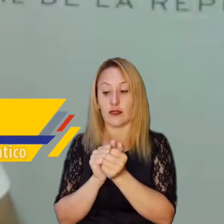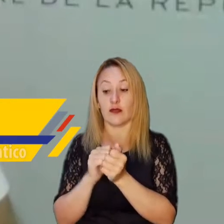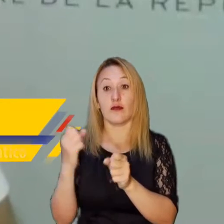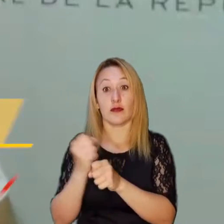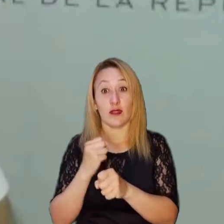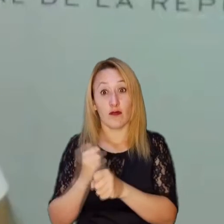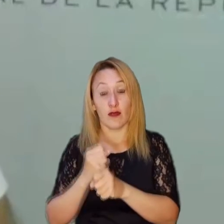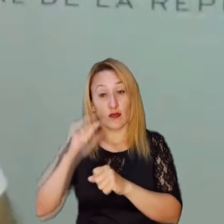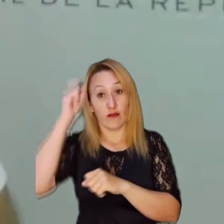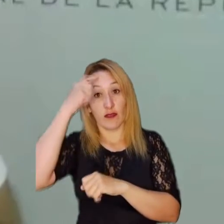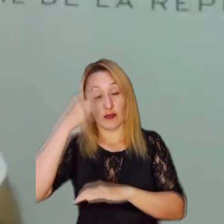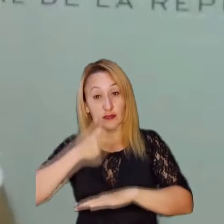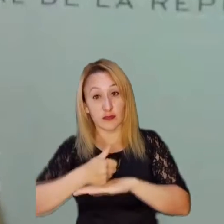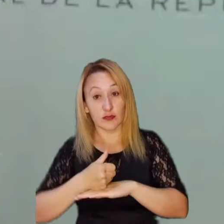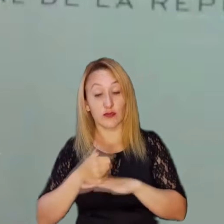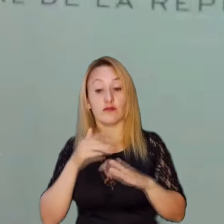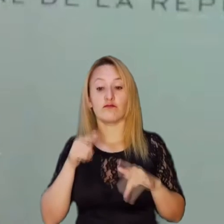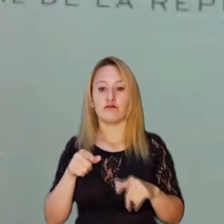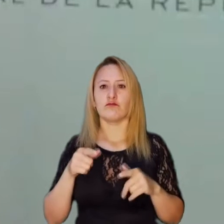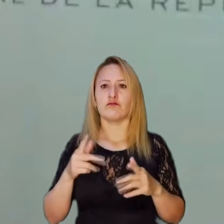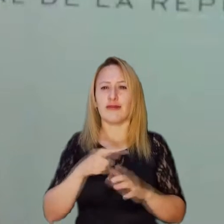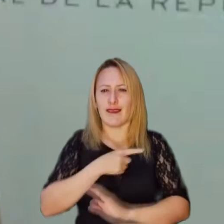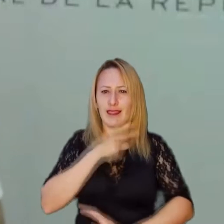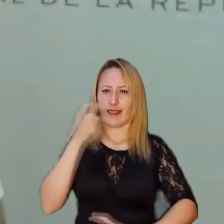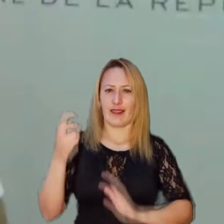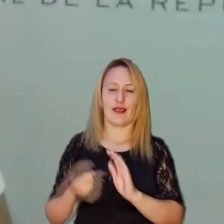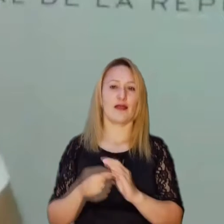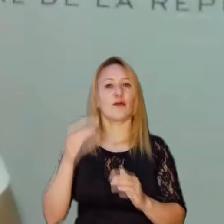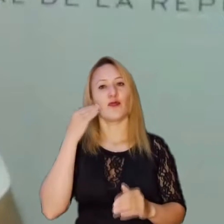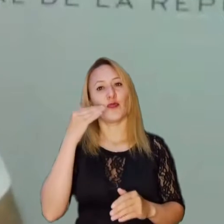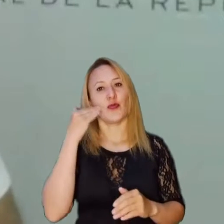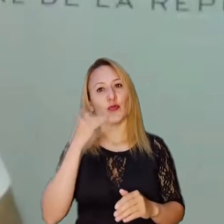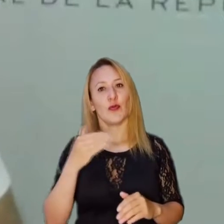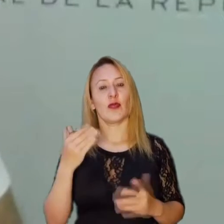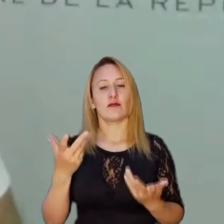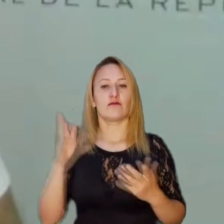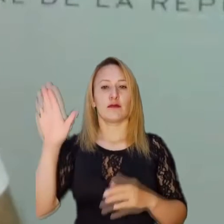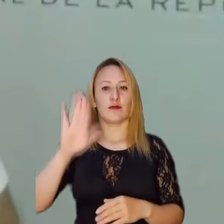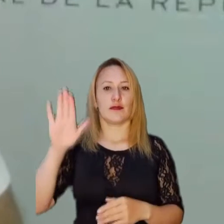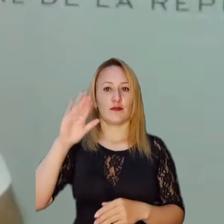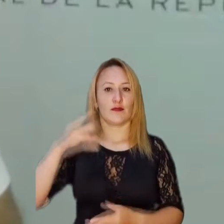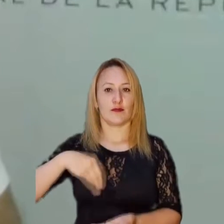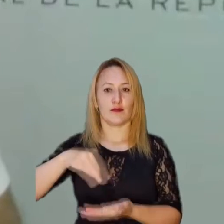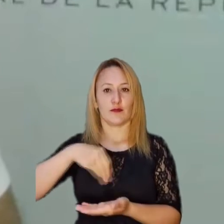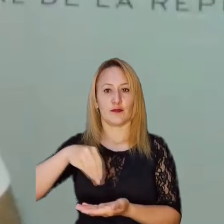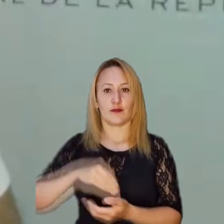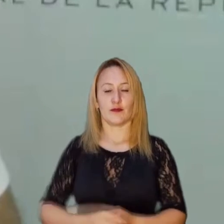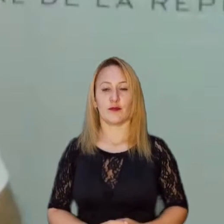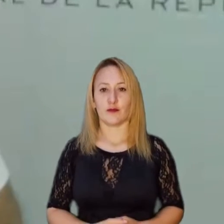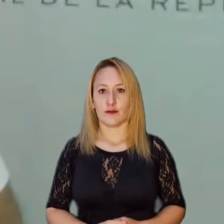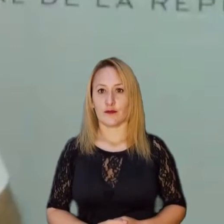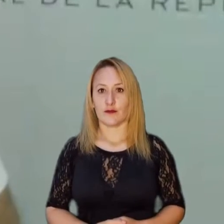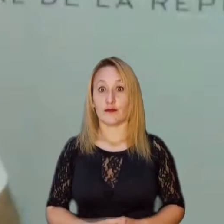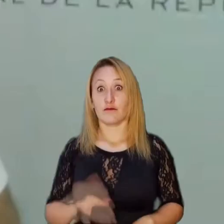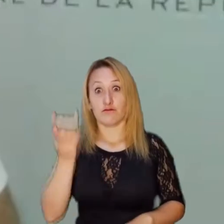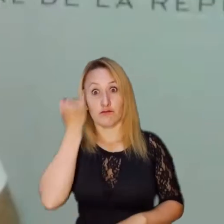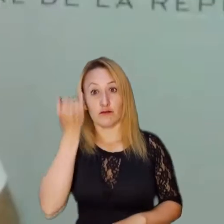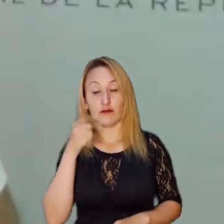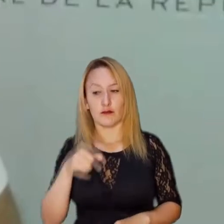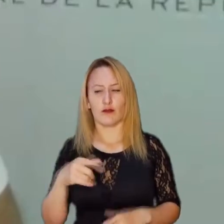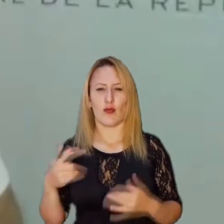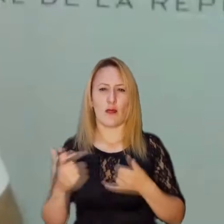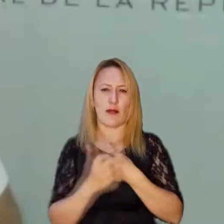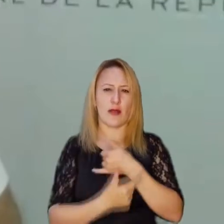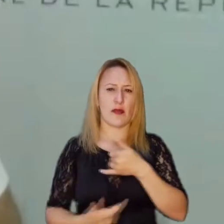un consejo consultivo que haga acompañamiento a la labor de la gobernación en la atención integral